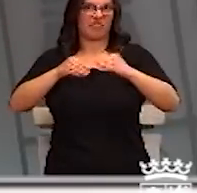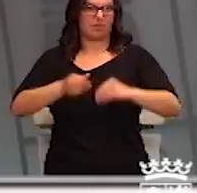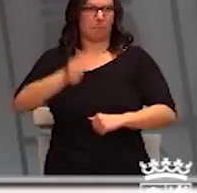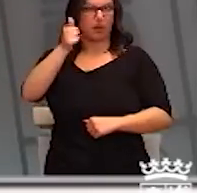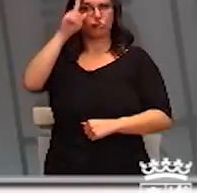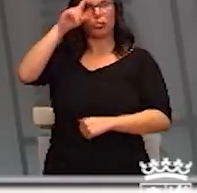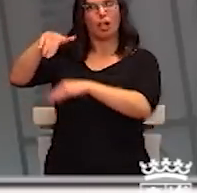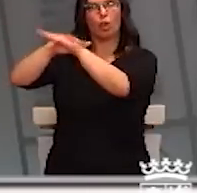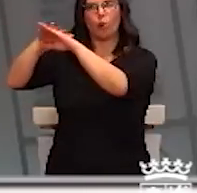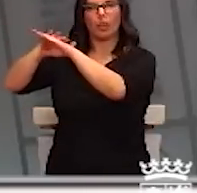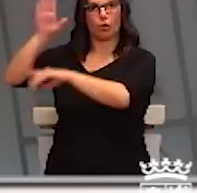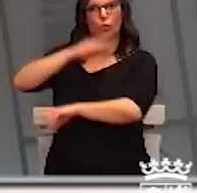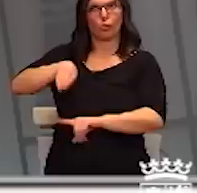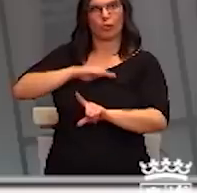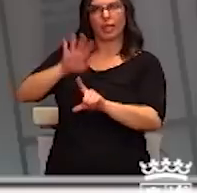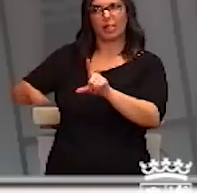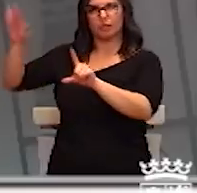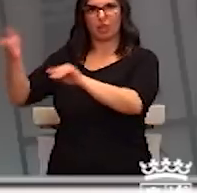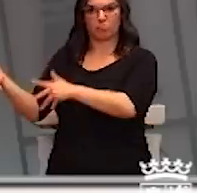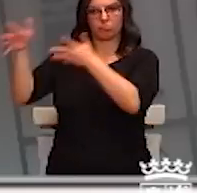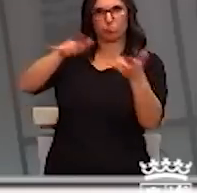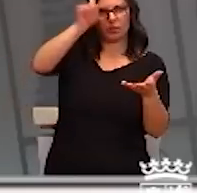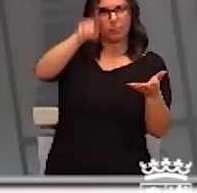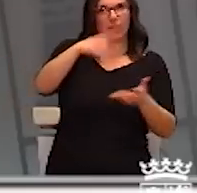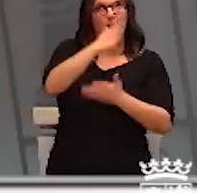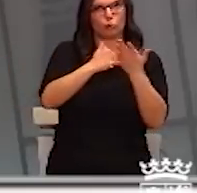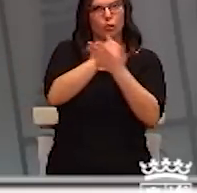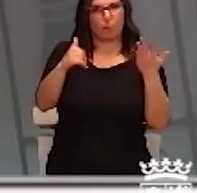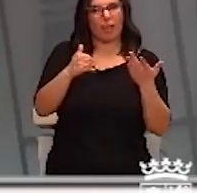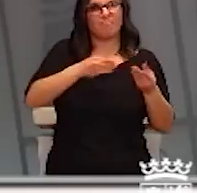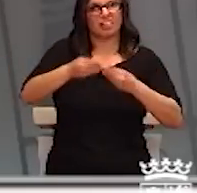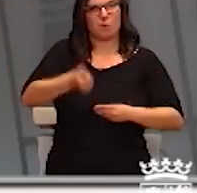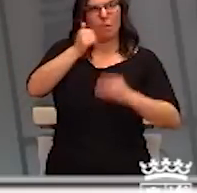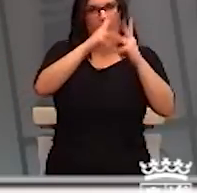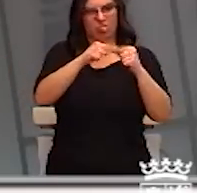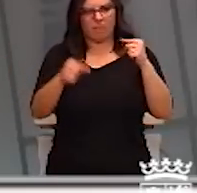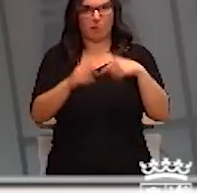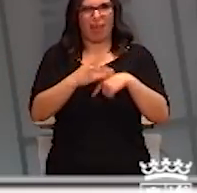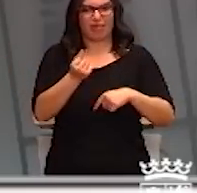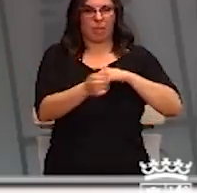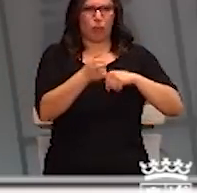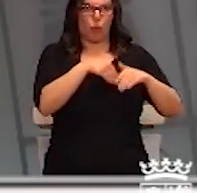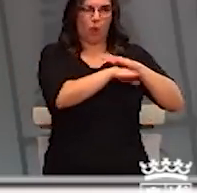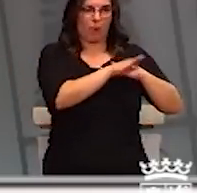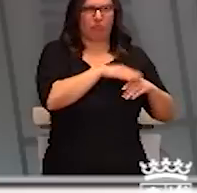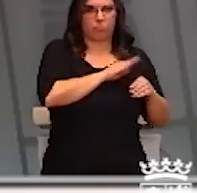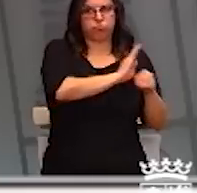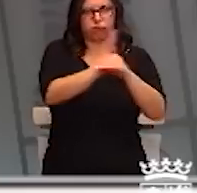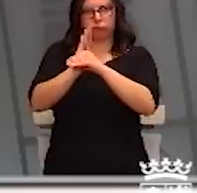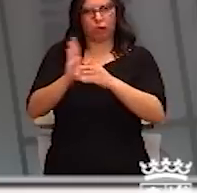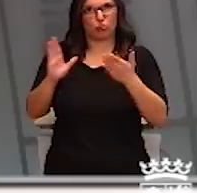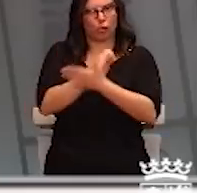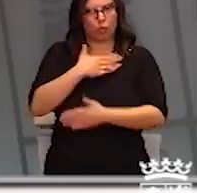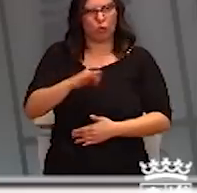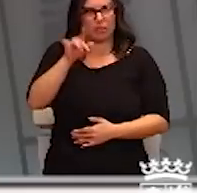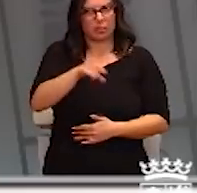comunicado a ustedes que también pueden relajar el déficit que corresponde a las autonomías para poder tener dinero suficiente para afrontar todo esto. Vamos a